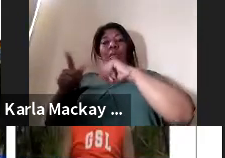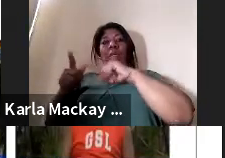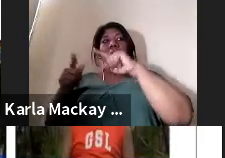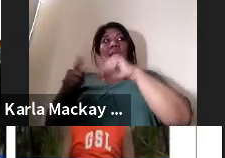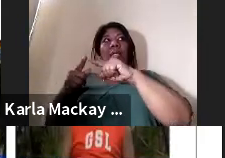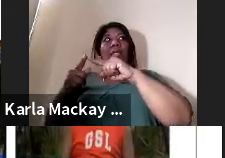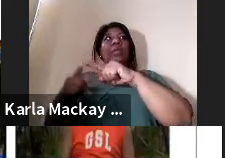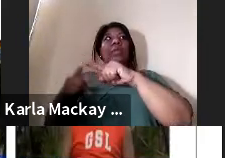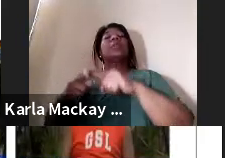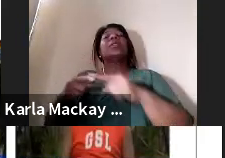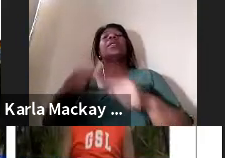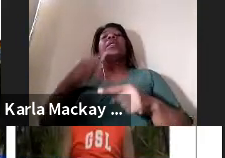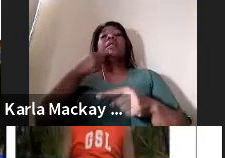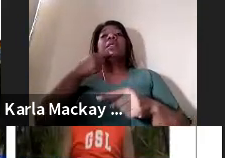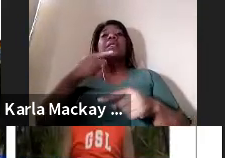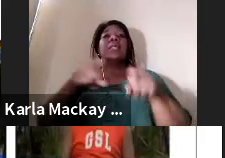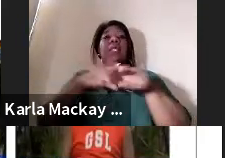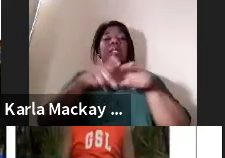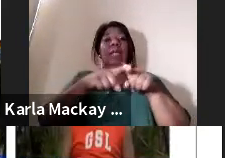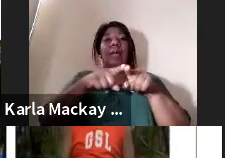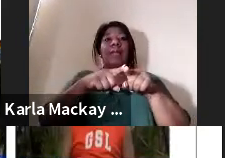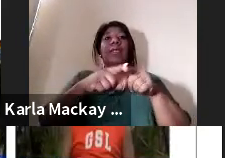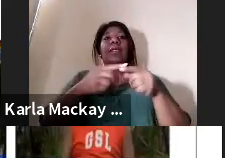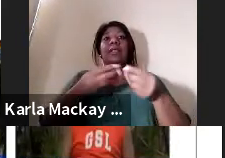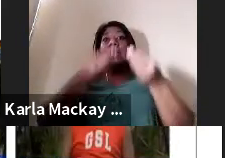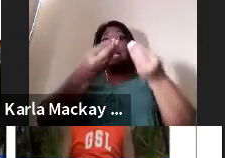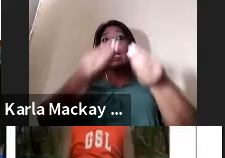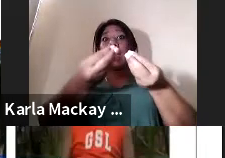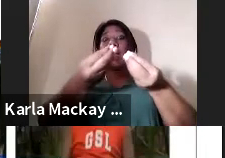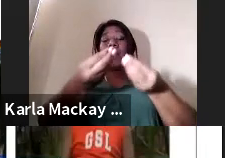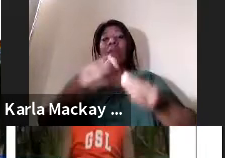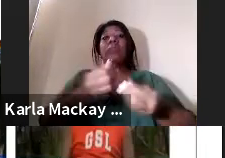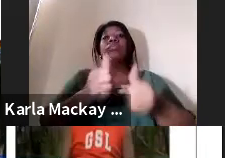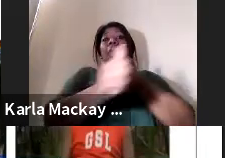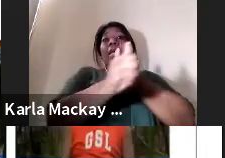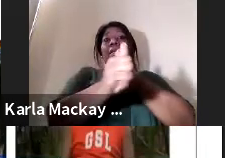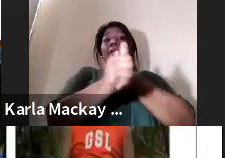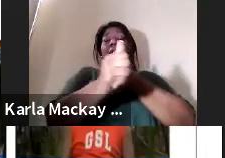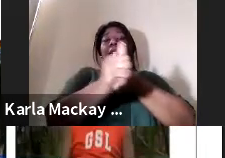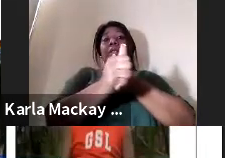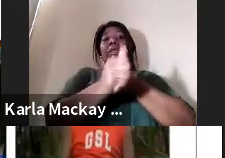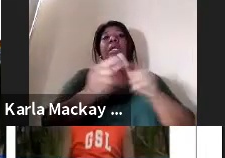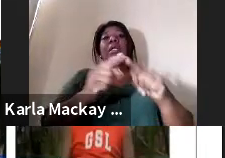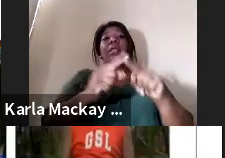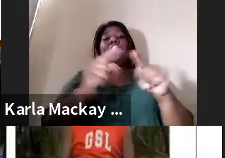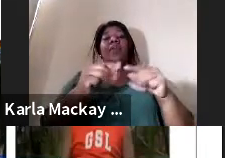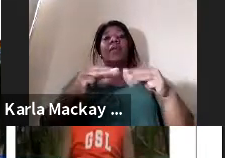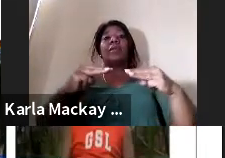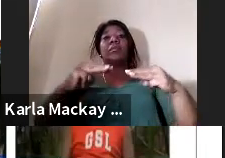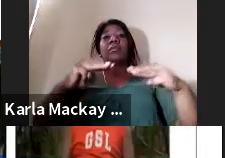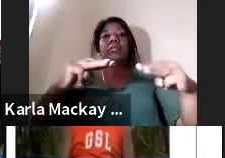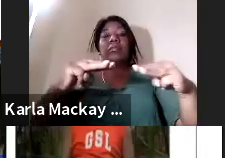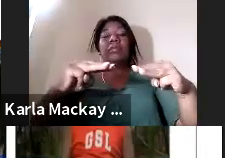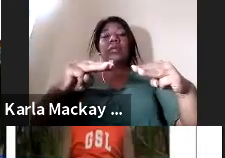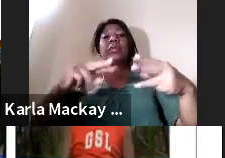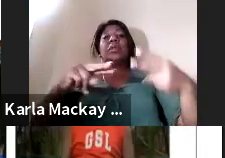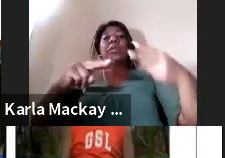luchas sociales que se dan a través de este espacio y por eso es muy importante nosotros el método lo hacemos hasta cierto